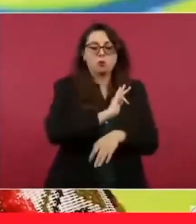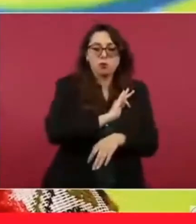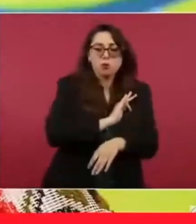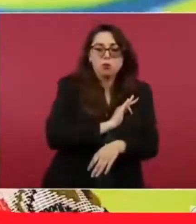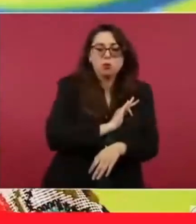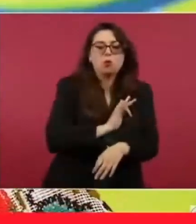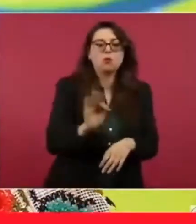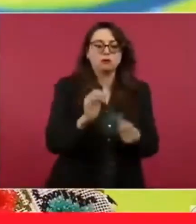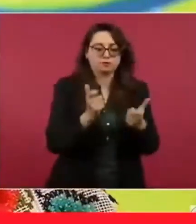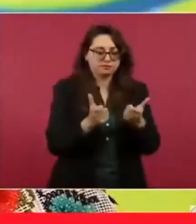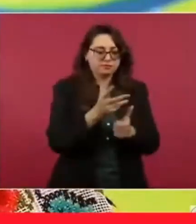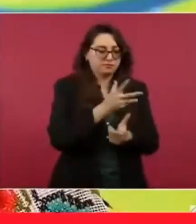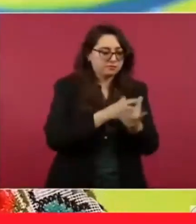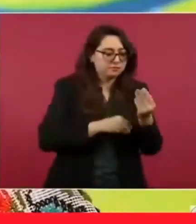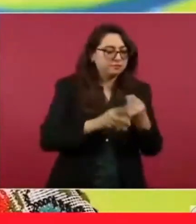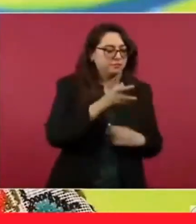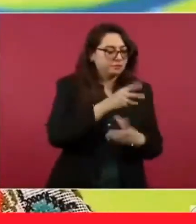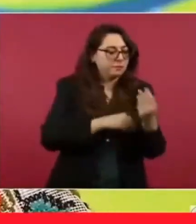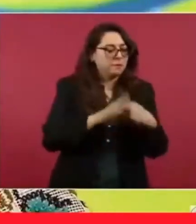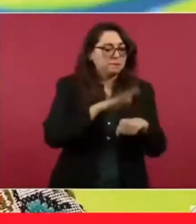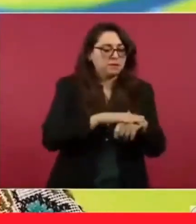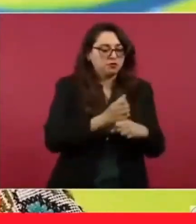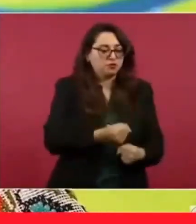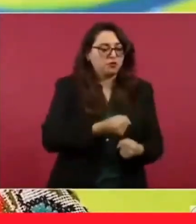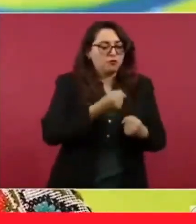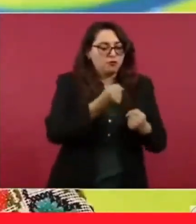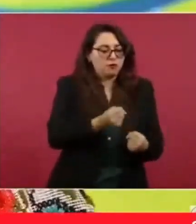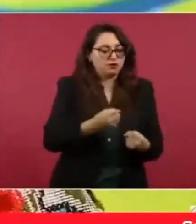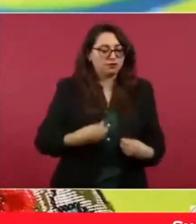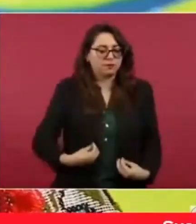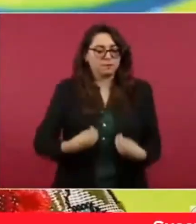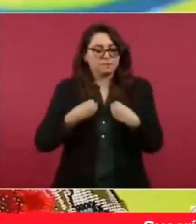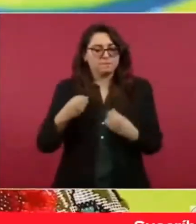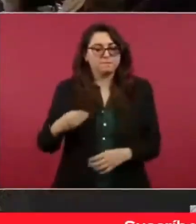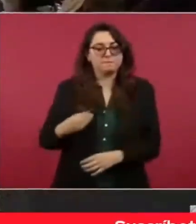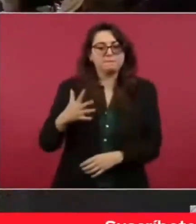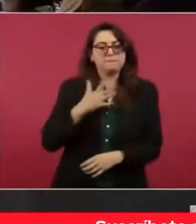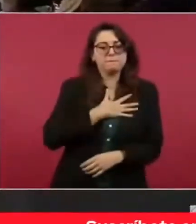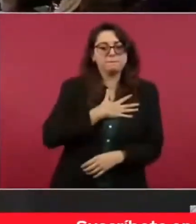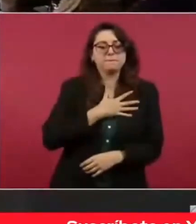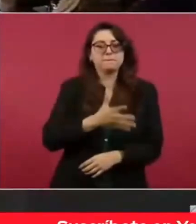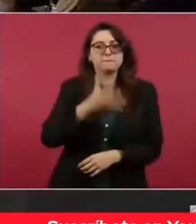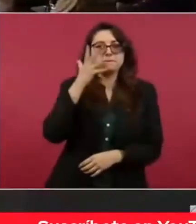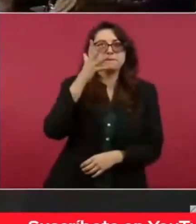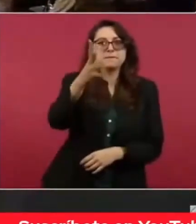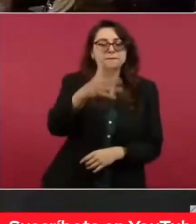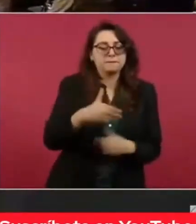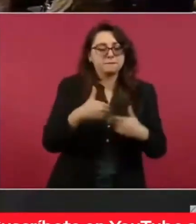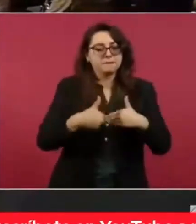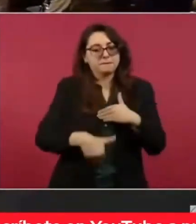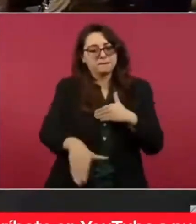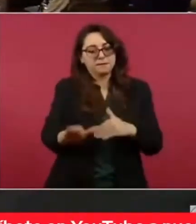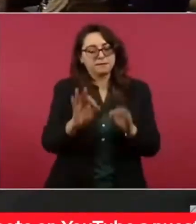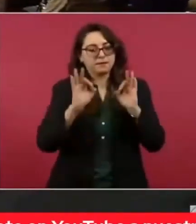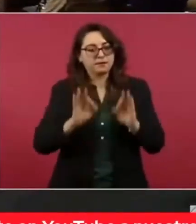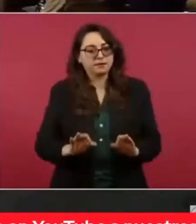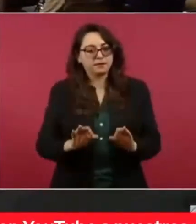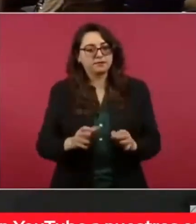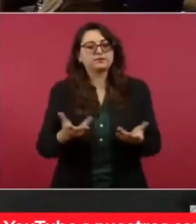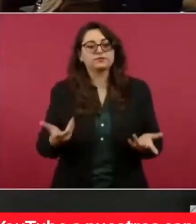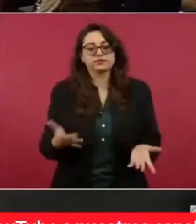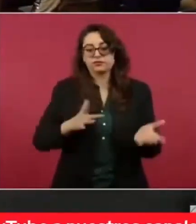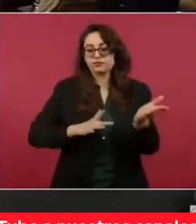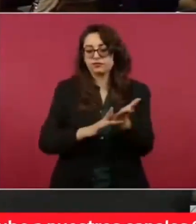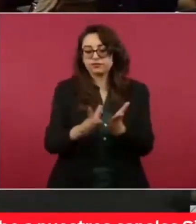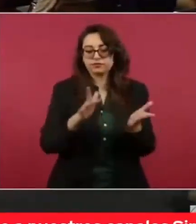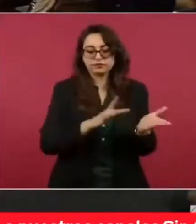ser económicamente más fuertes, ganar estabilidad y consolidar su bienestar. El nuevo modelo de apoyo a cooperativas